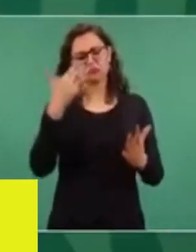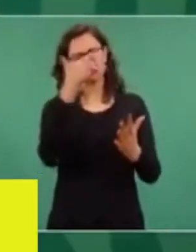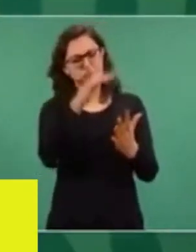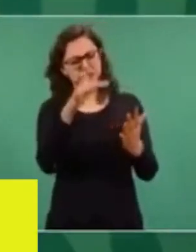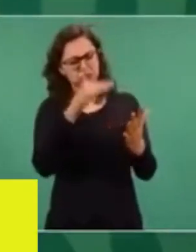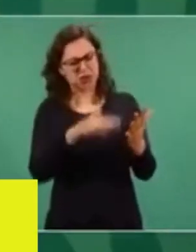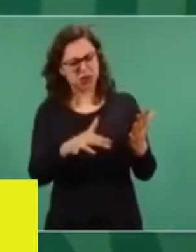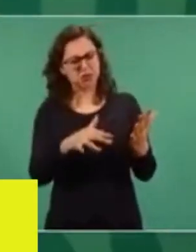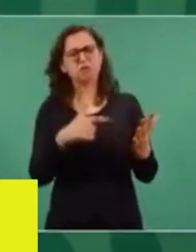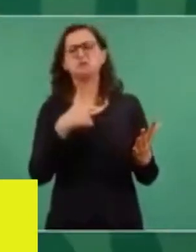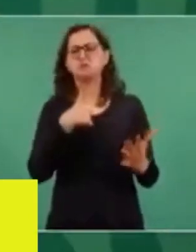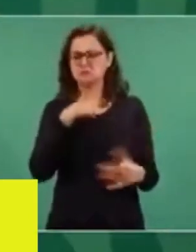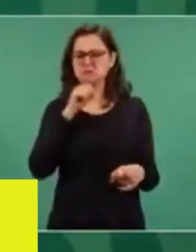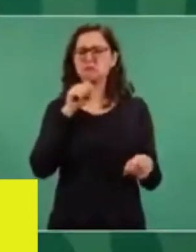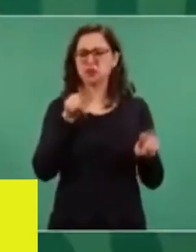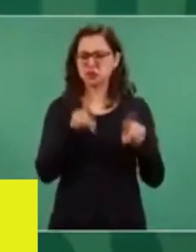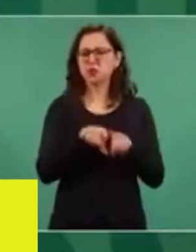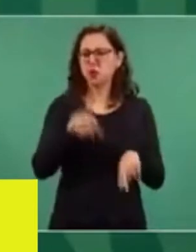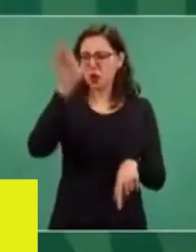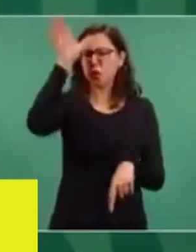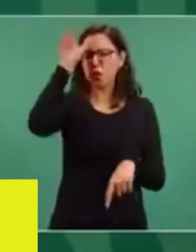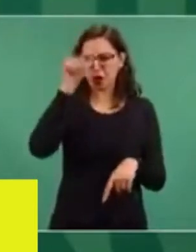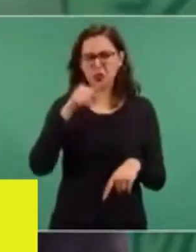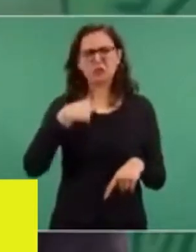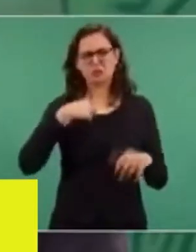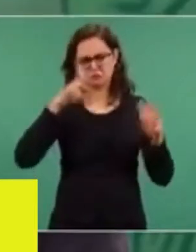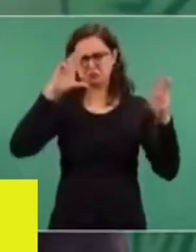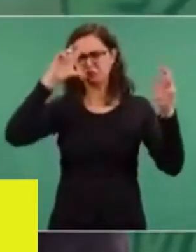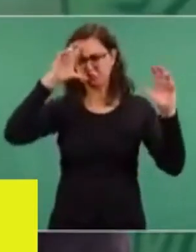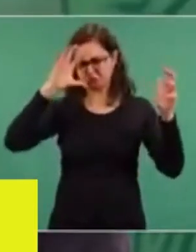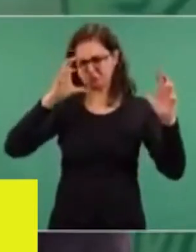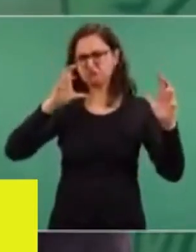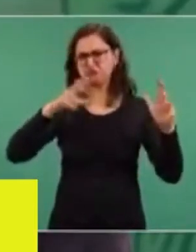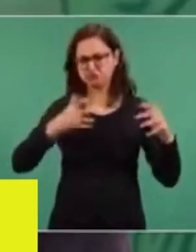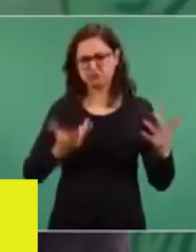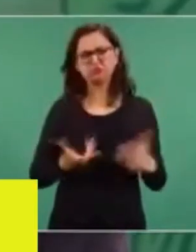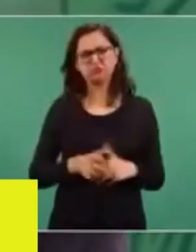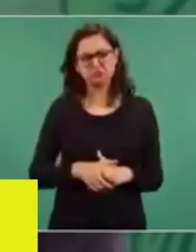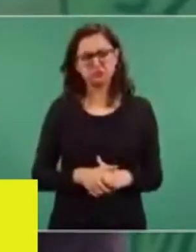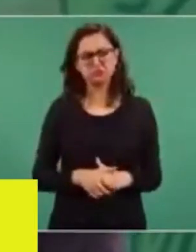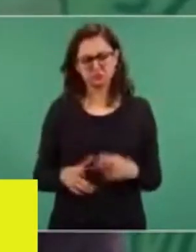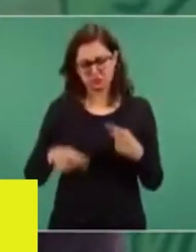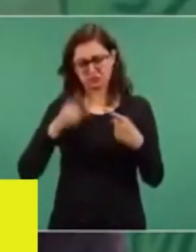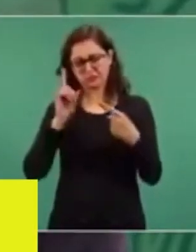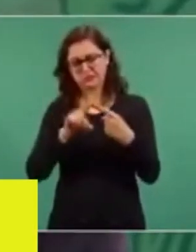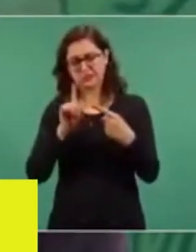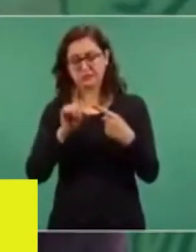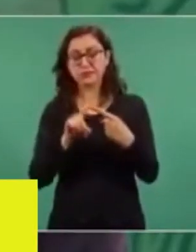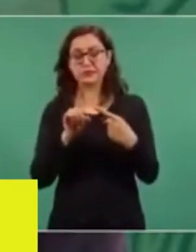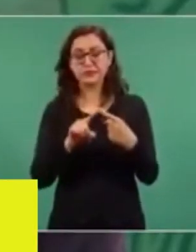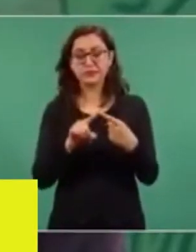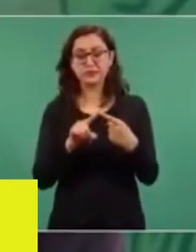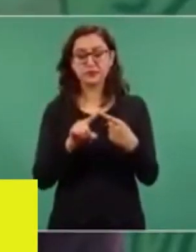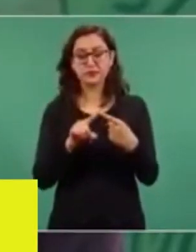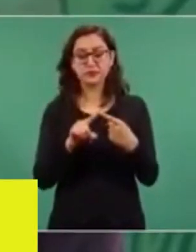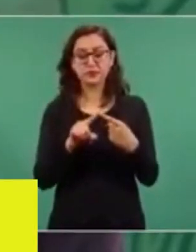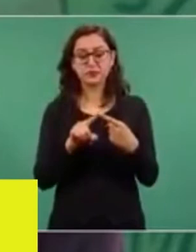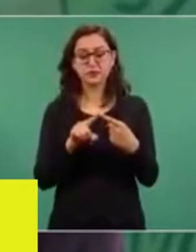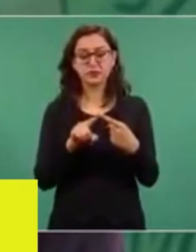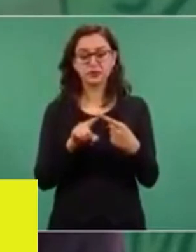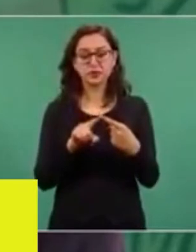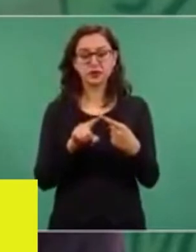El que se atienda de inmediato lo de